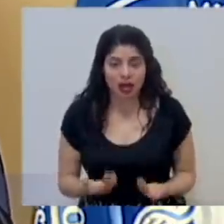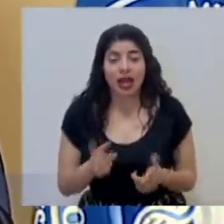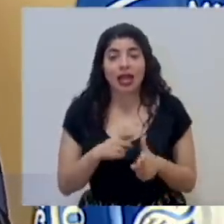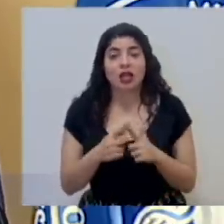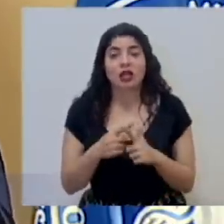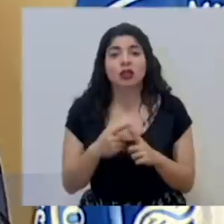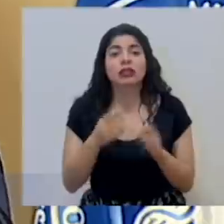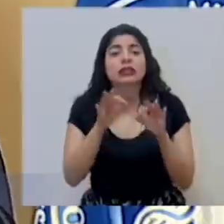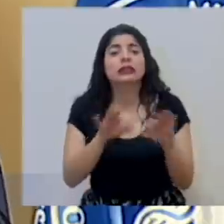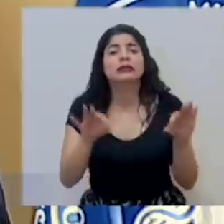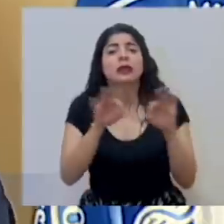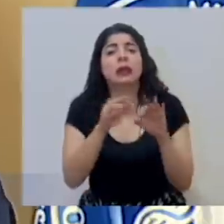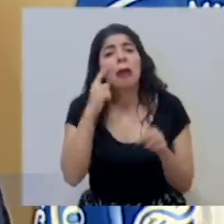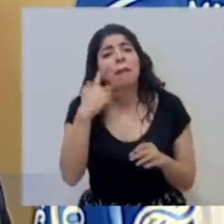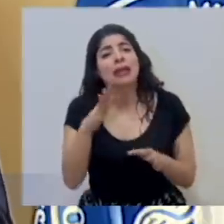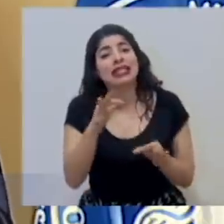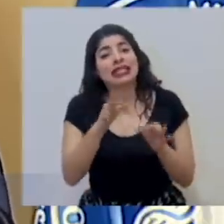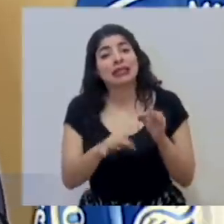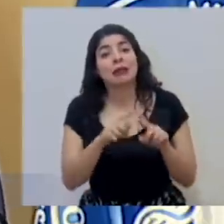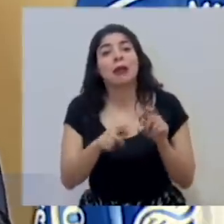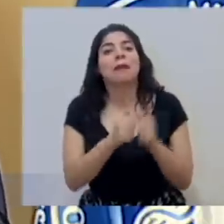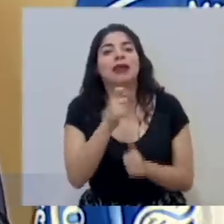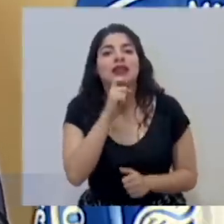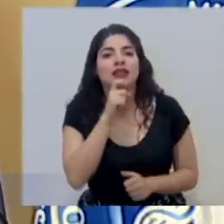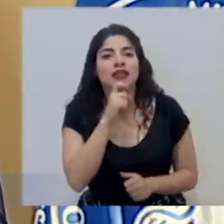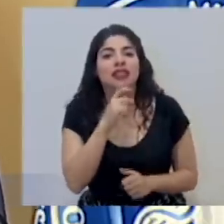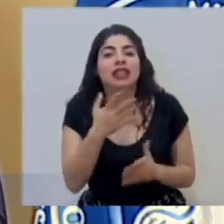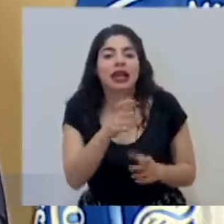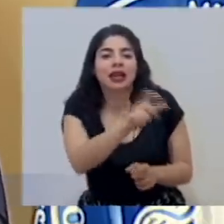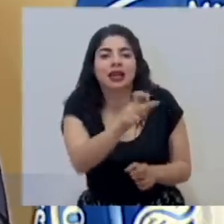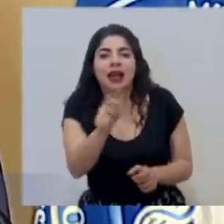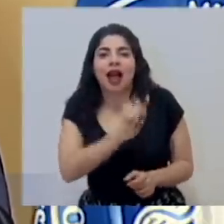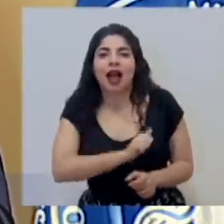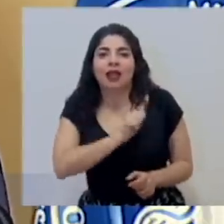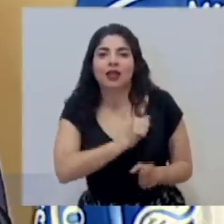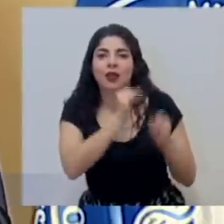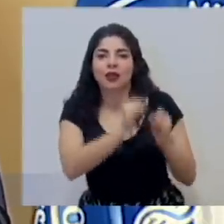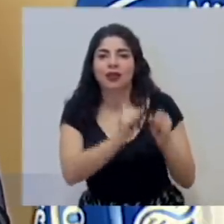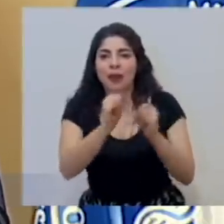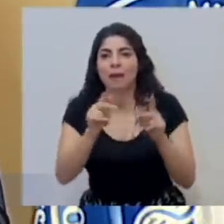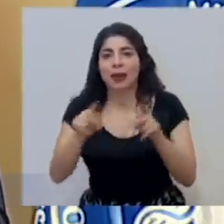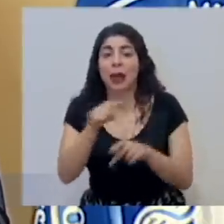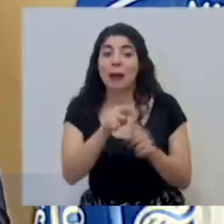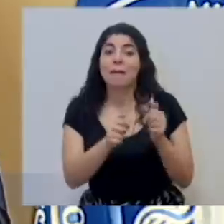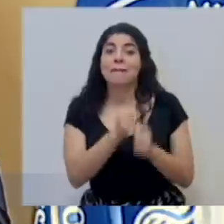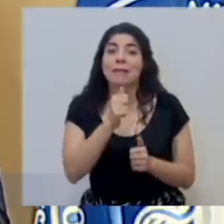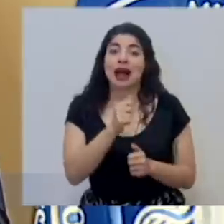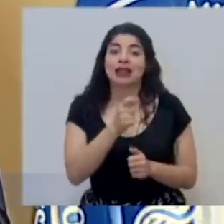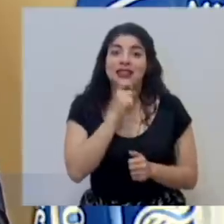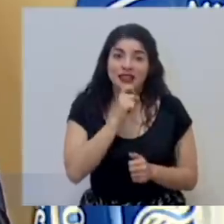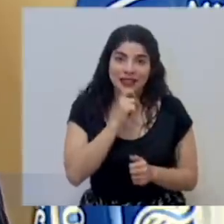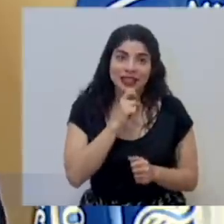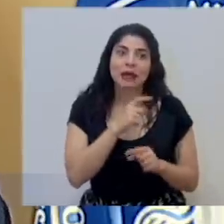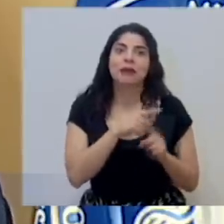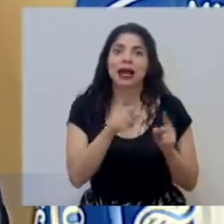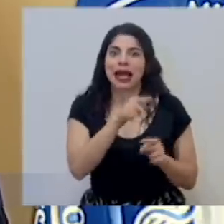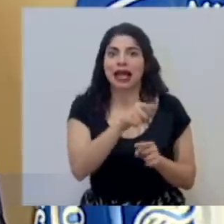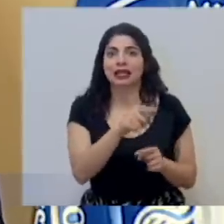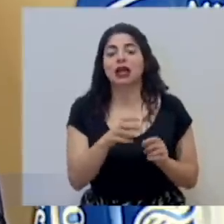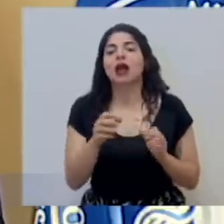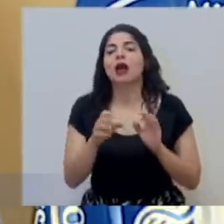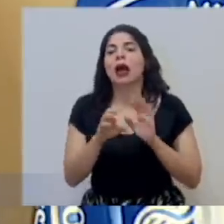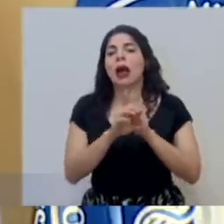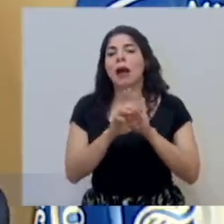clave está en lo que pareciera más sencillo, pero es más difícil, que es el comportamiento. Pero eso derivaría de una recomendación técnica.